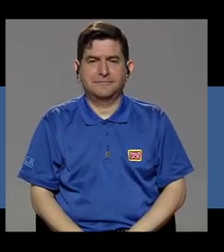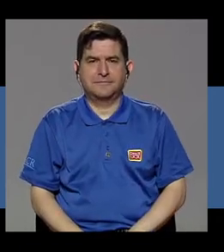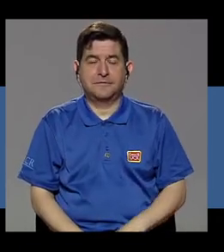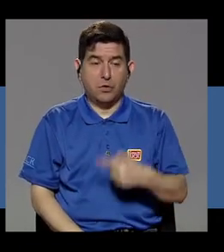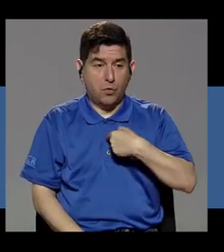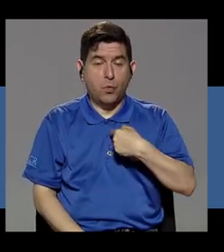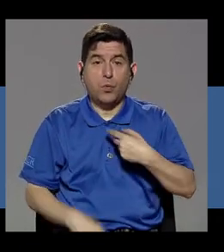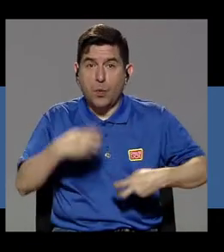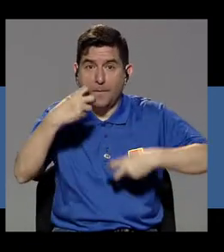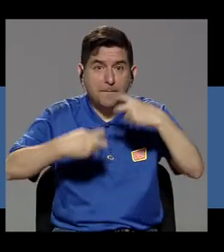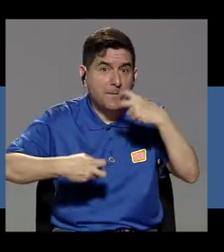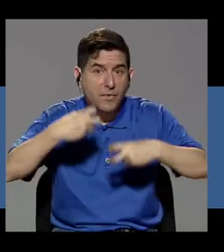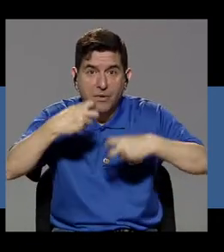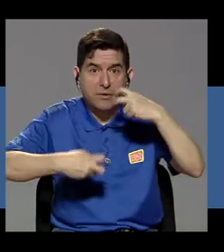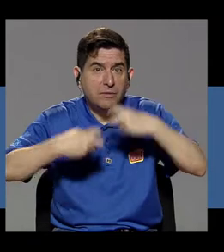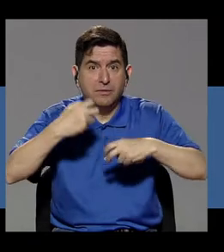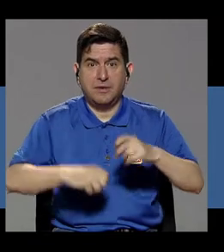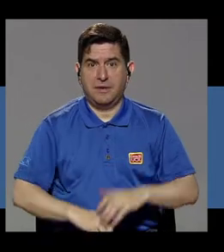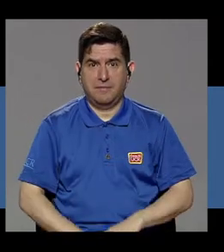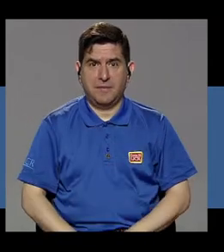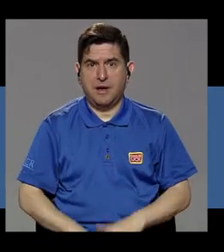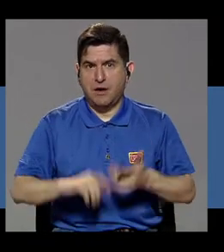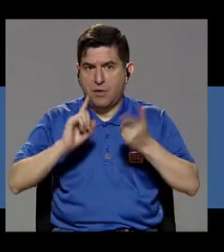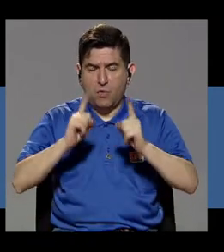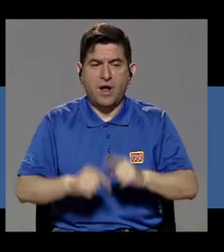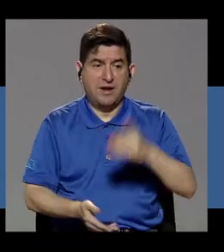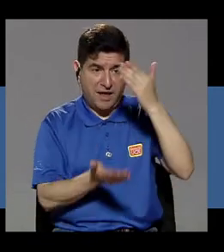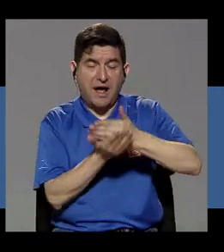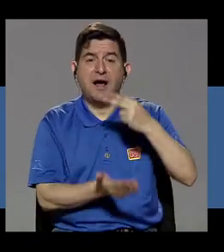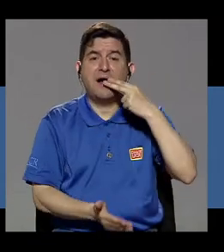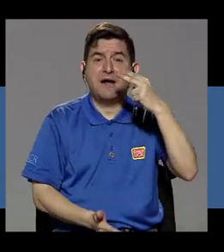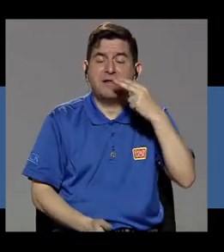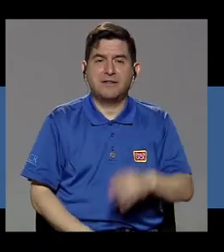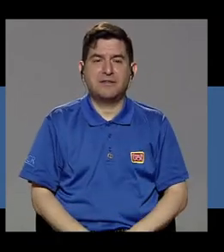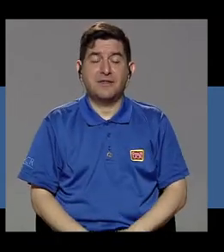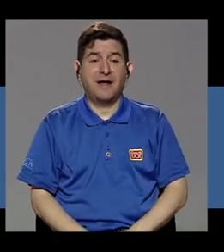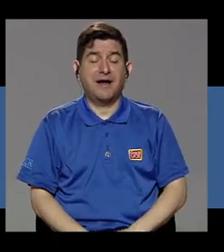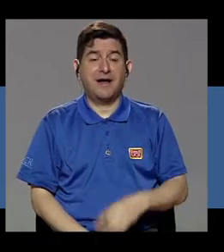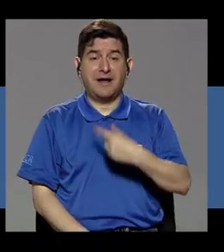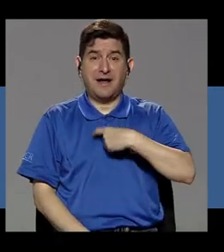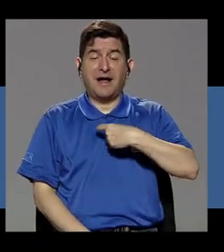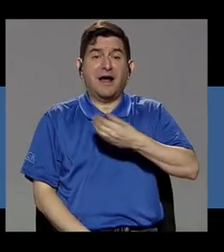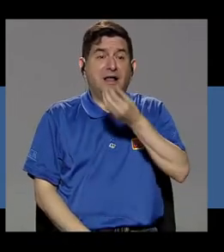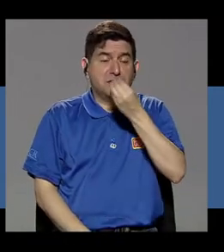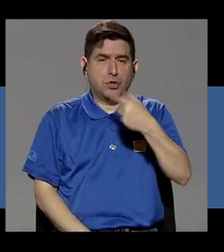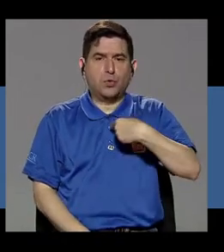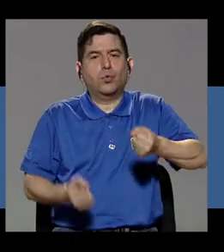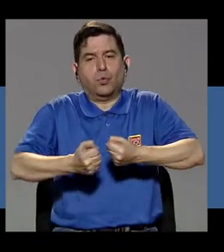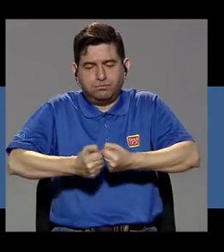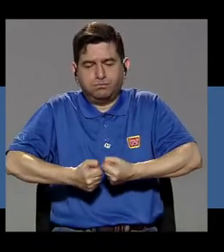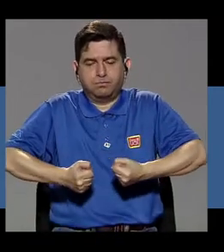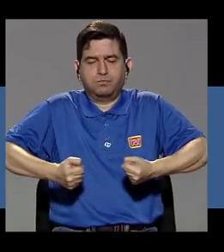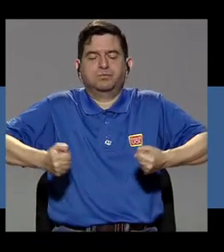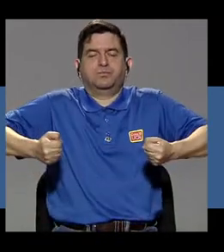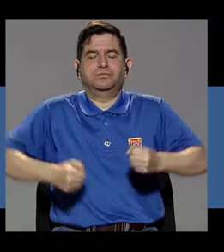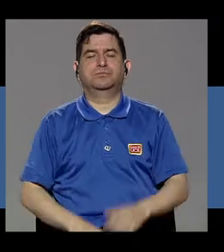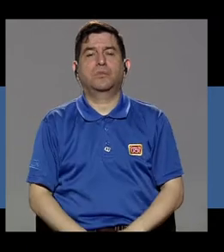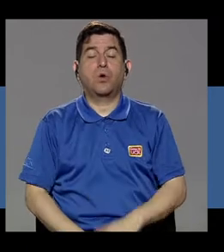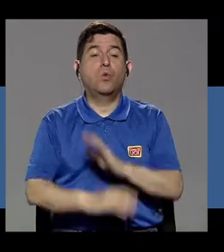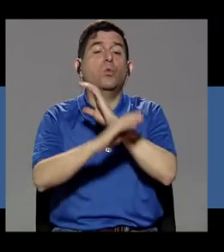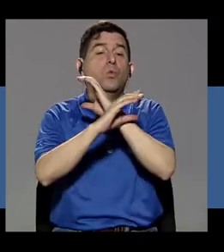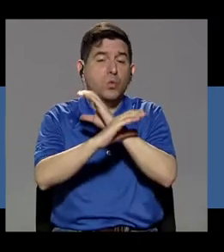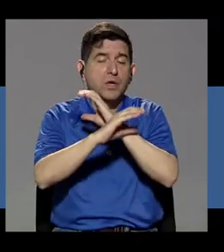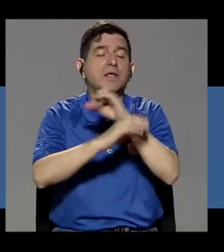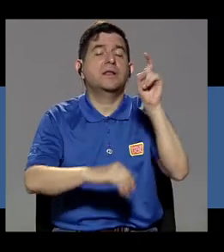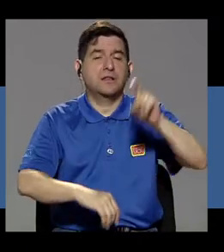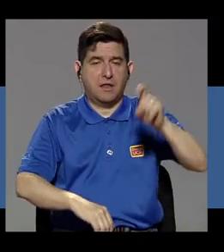Uno tiene el problema de que al dejar de fumar se abre el apetito, entonces uno aumenta de peso. Hay que tener mucho